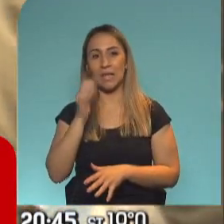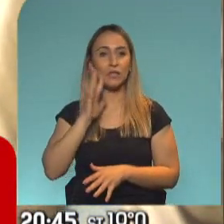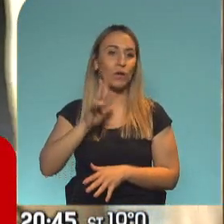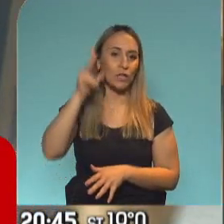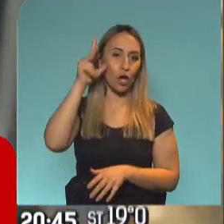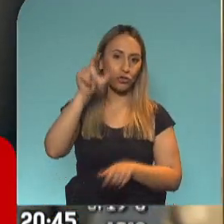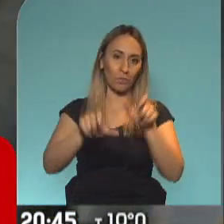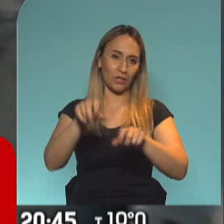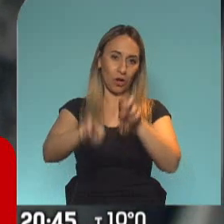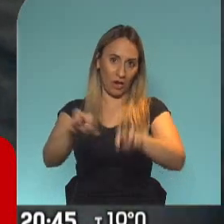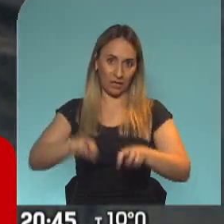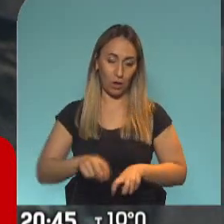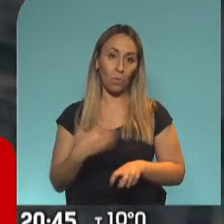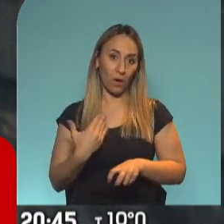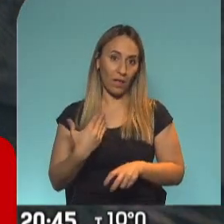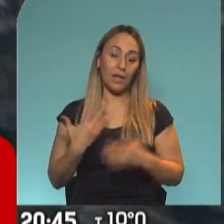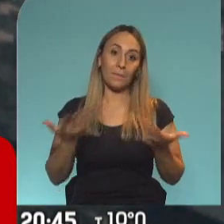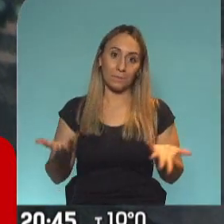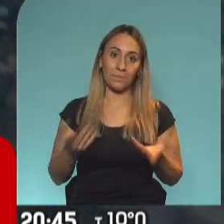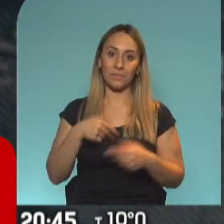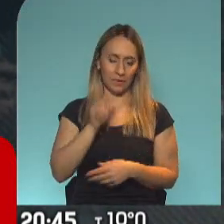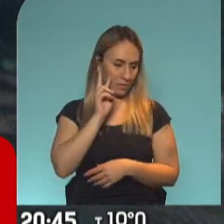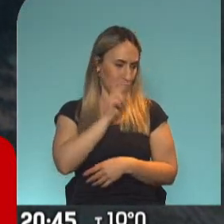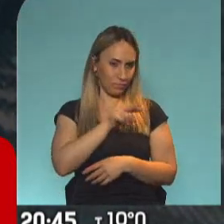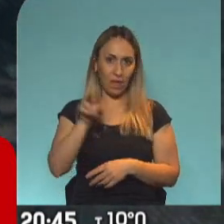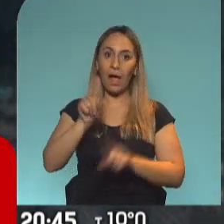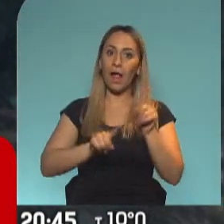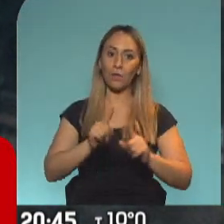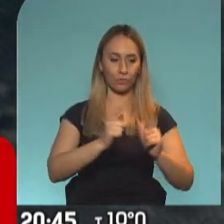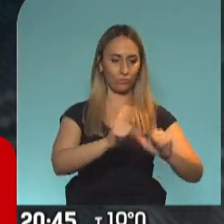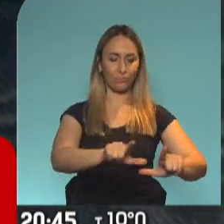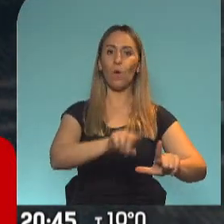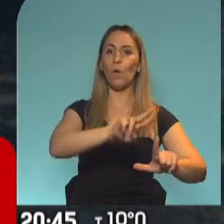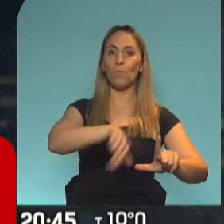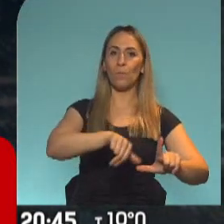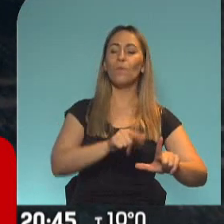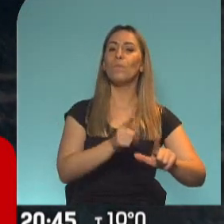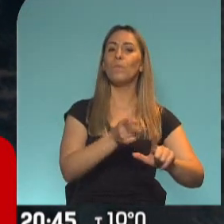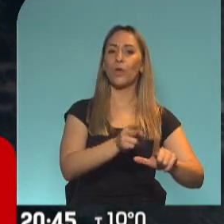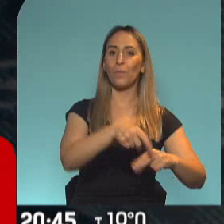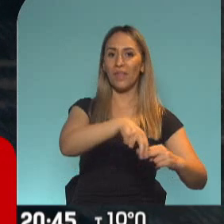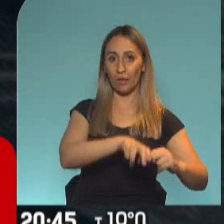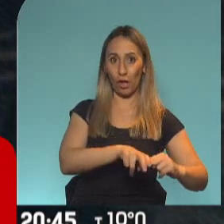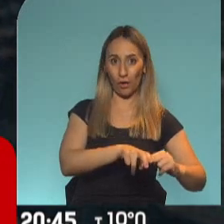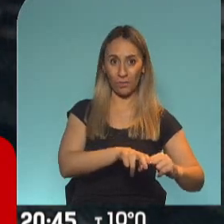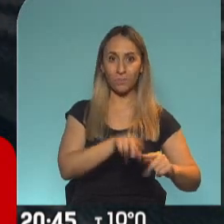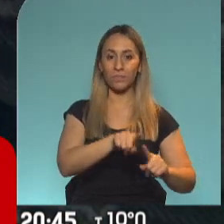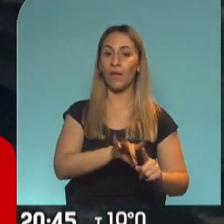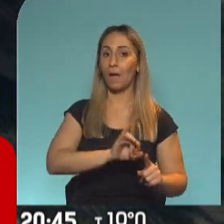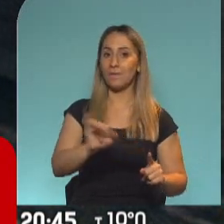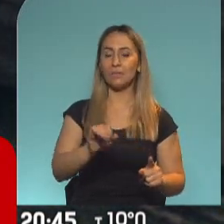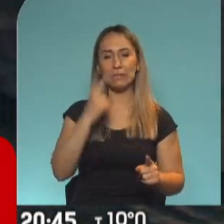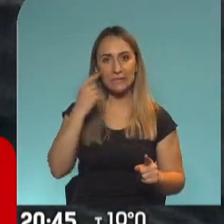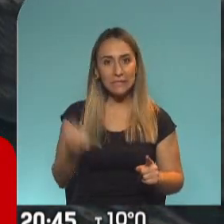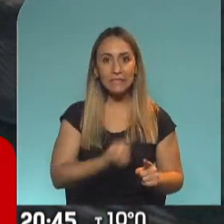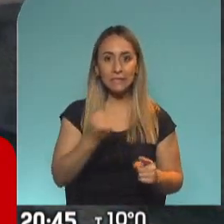Entonces los pasajeros van a encontrar que en algunas butacas tiene la prohibición de sentarse con una indicación porque lo que se intenta